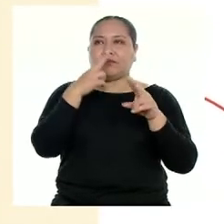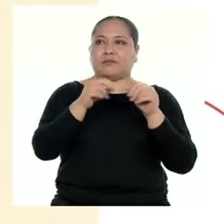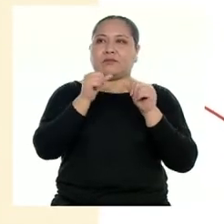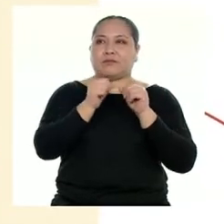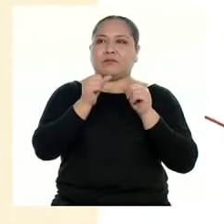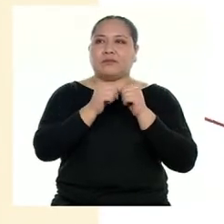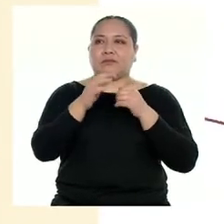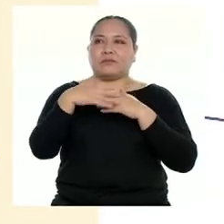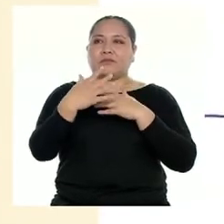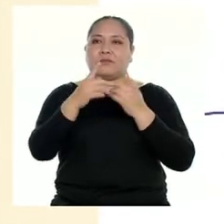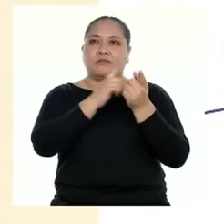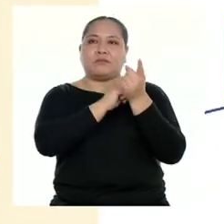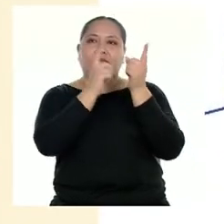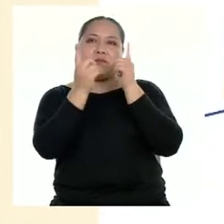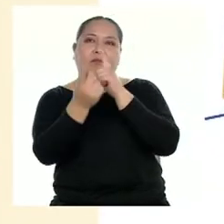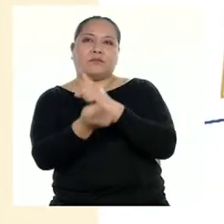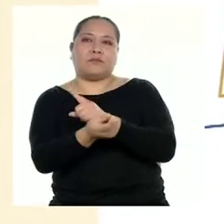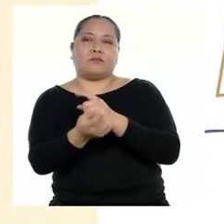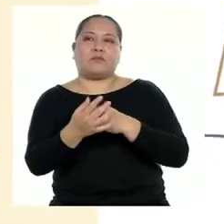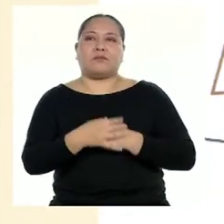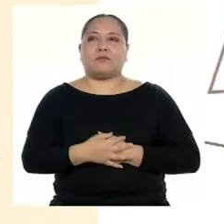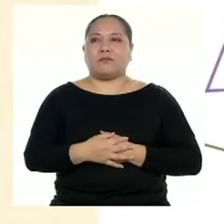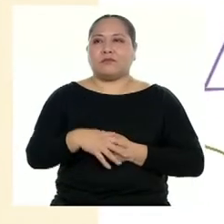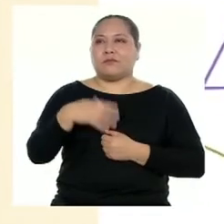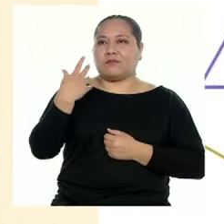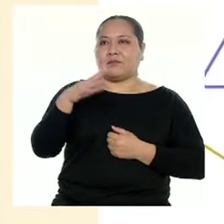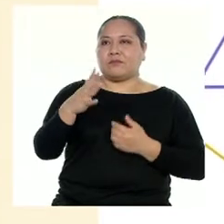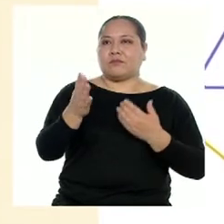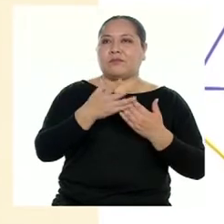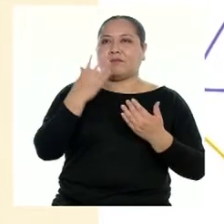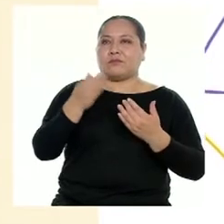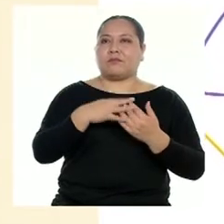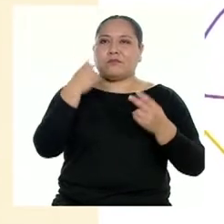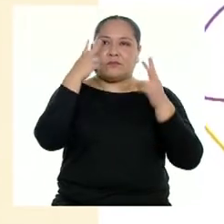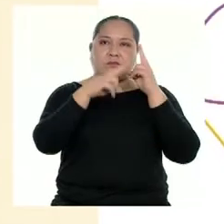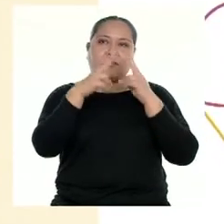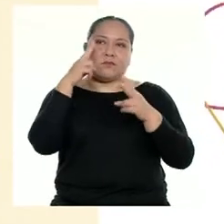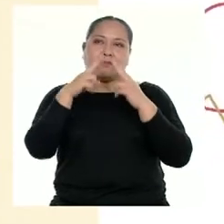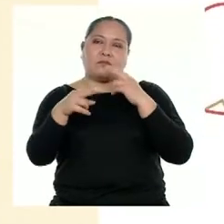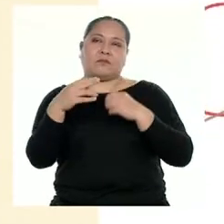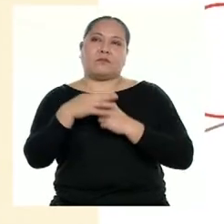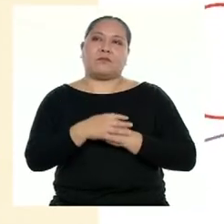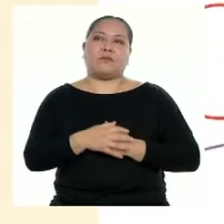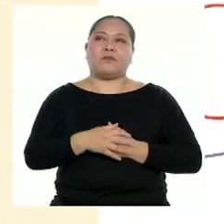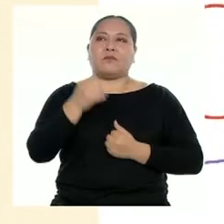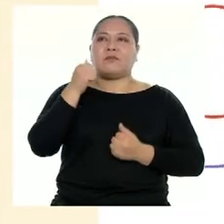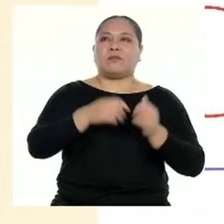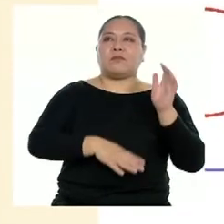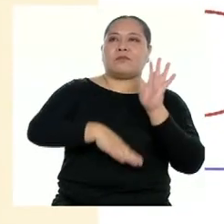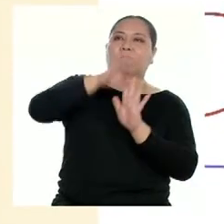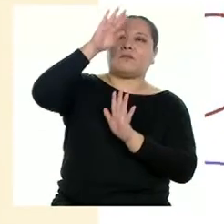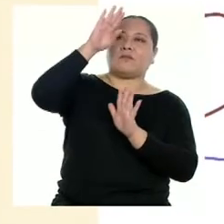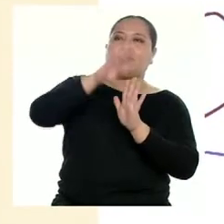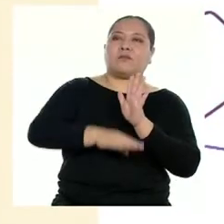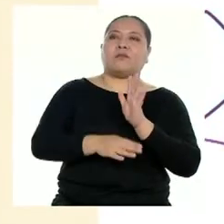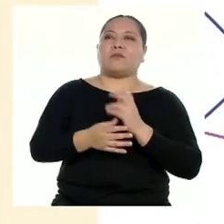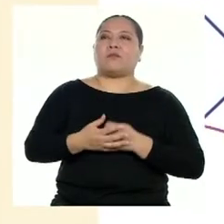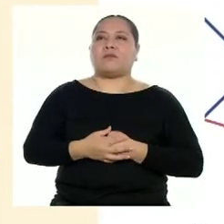luego de hacer las conversiones respectivas ya es mucho más sencillo comparar y saber cuál tiene mayor valor.